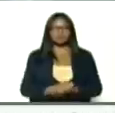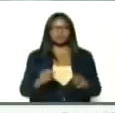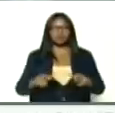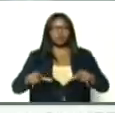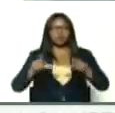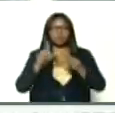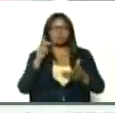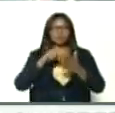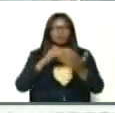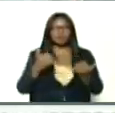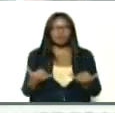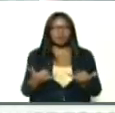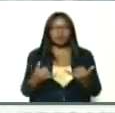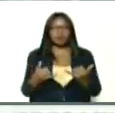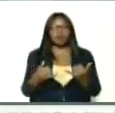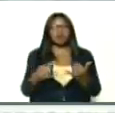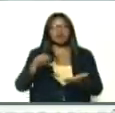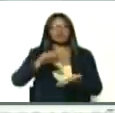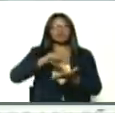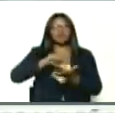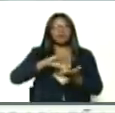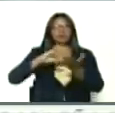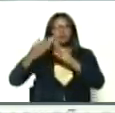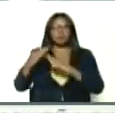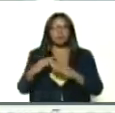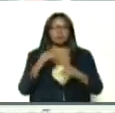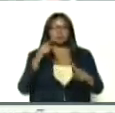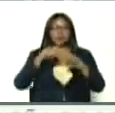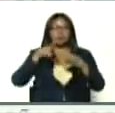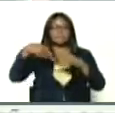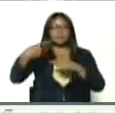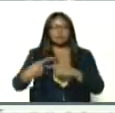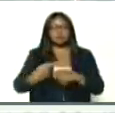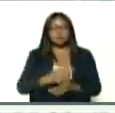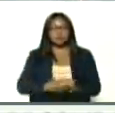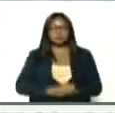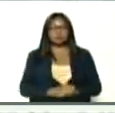su presencia, dentro de las ciudades comunales, así que, esa es la próxima etapa, presidente.